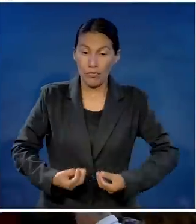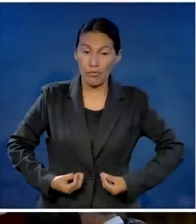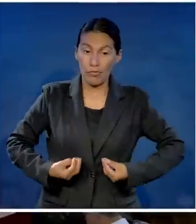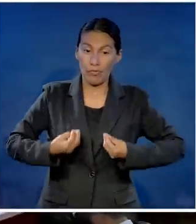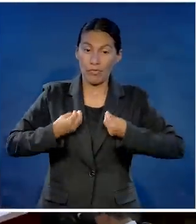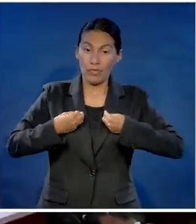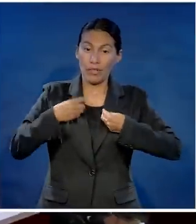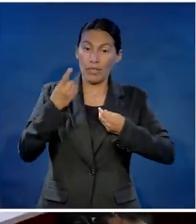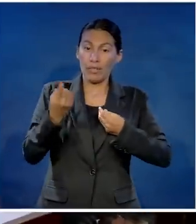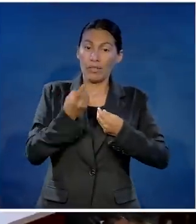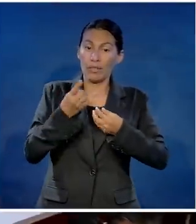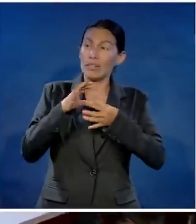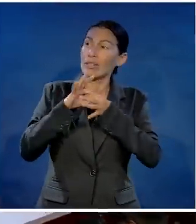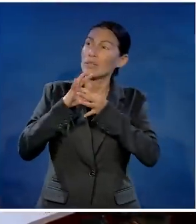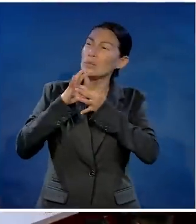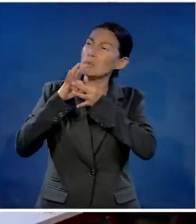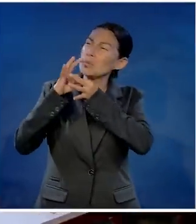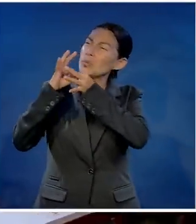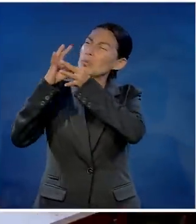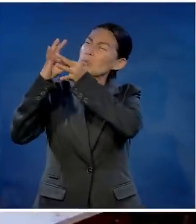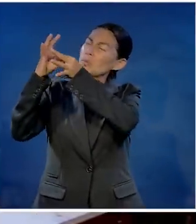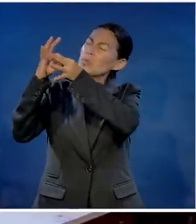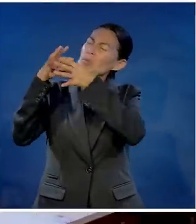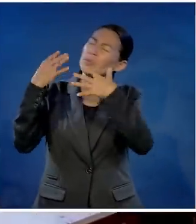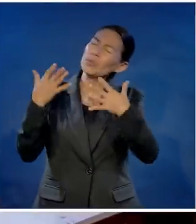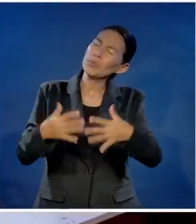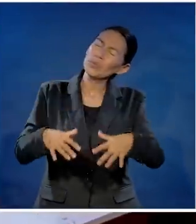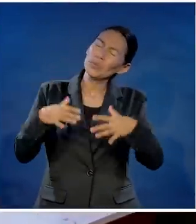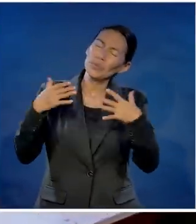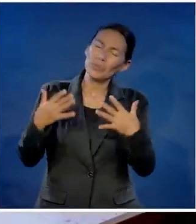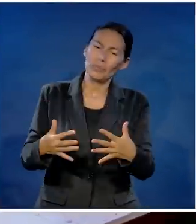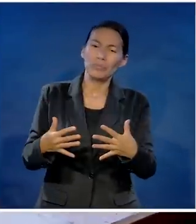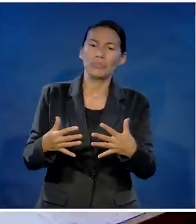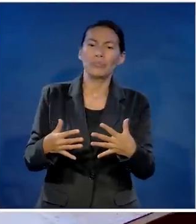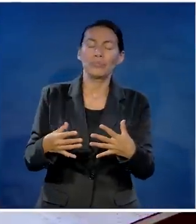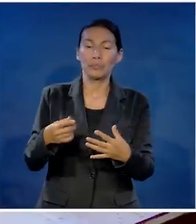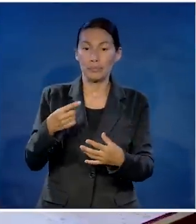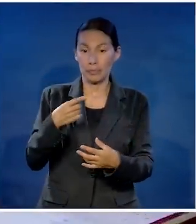salvación y la vida eterna es una relación con Jesucristo.